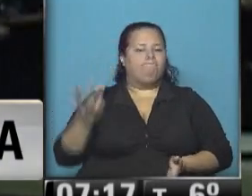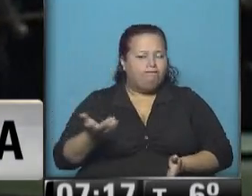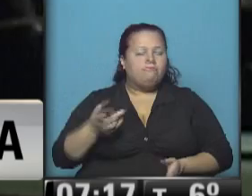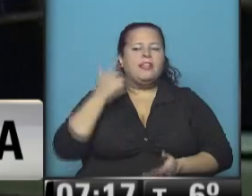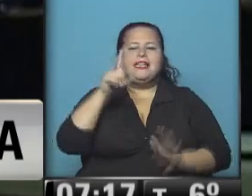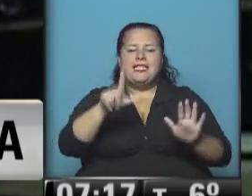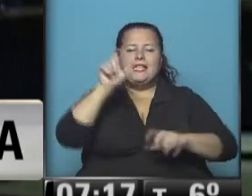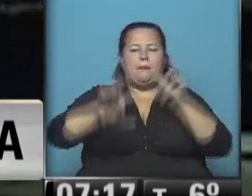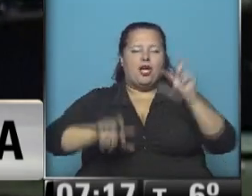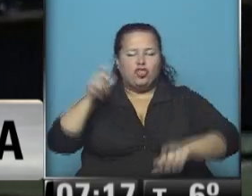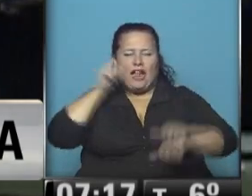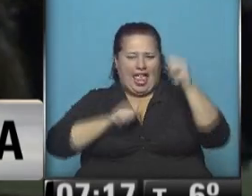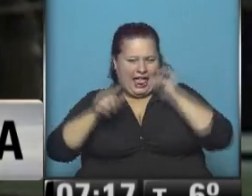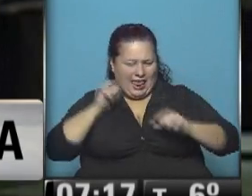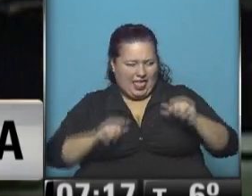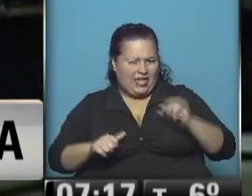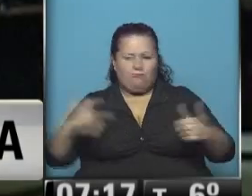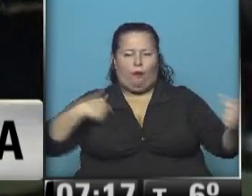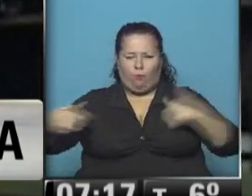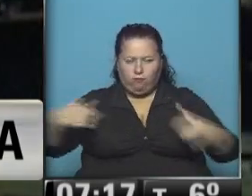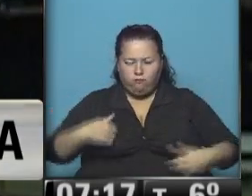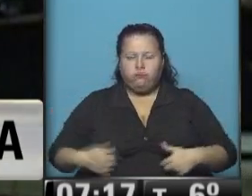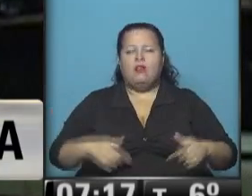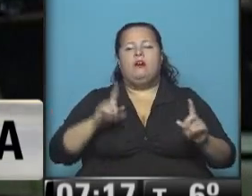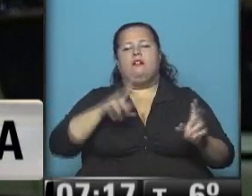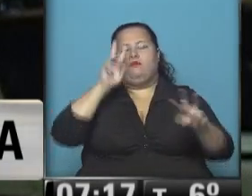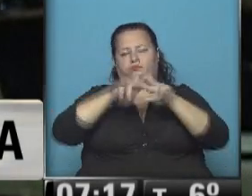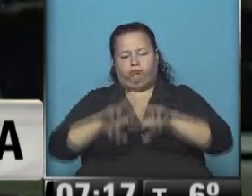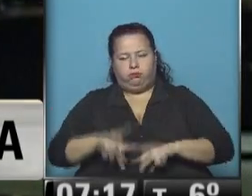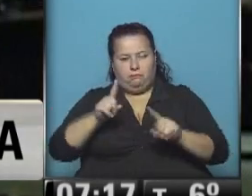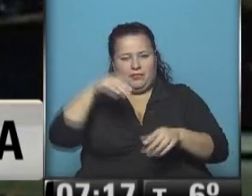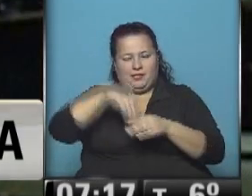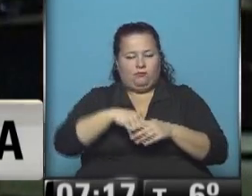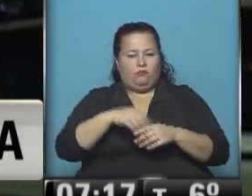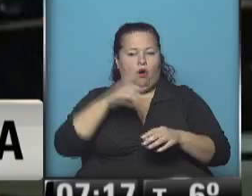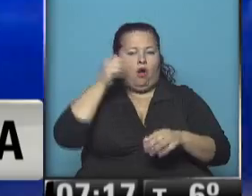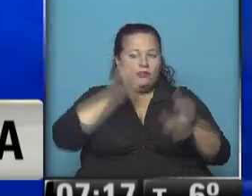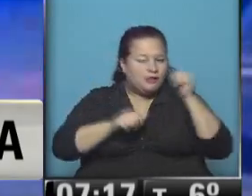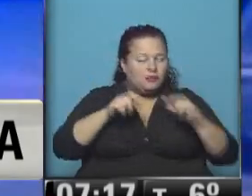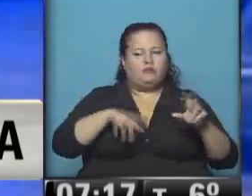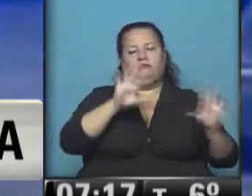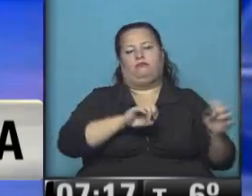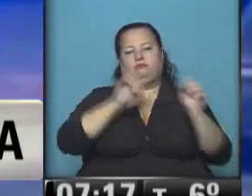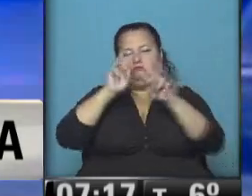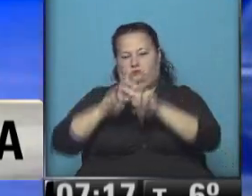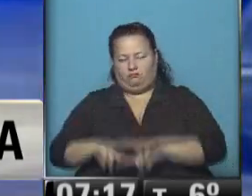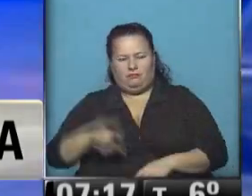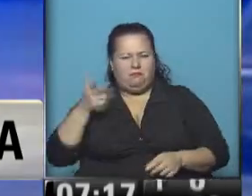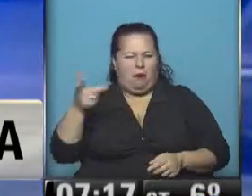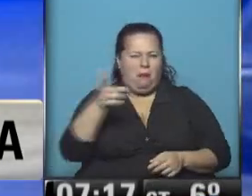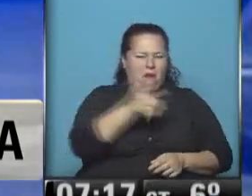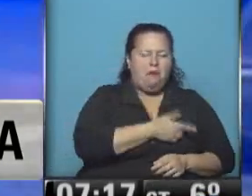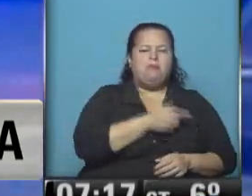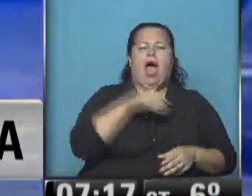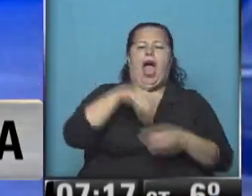otras siete personas que están heridas y fueron atendidas desde el mismo momento en que se dio este masacre, que